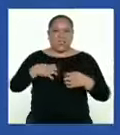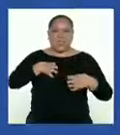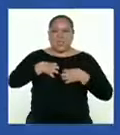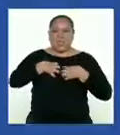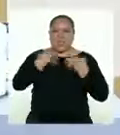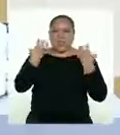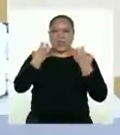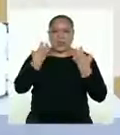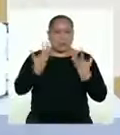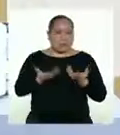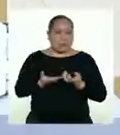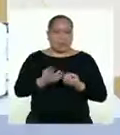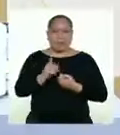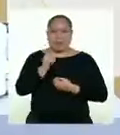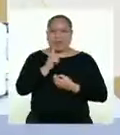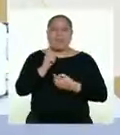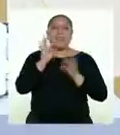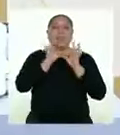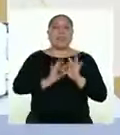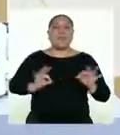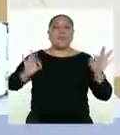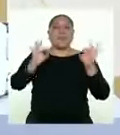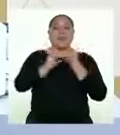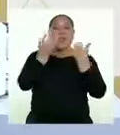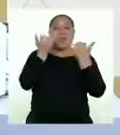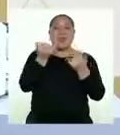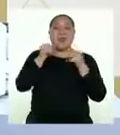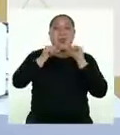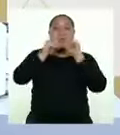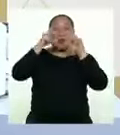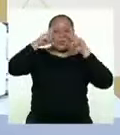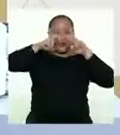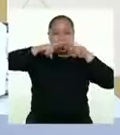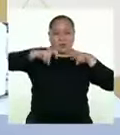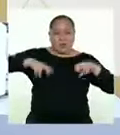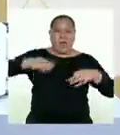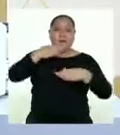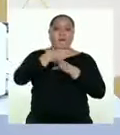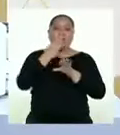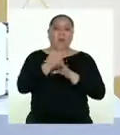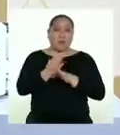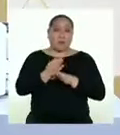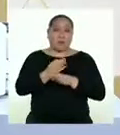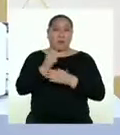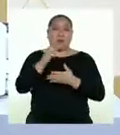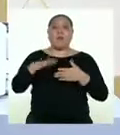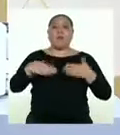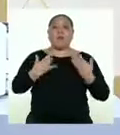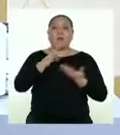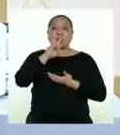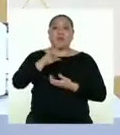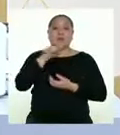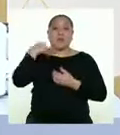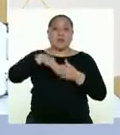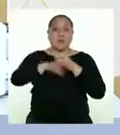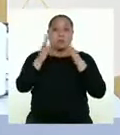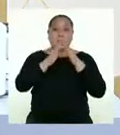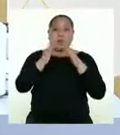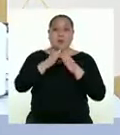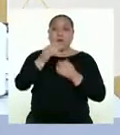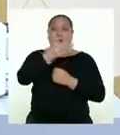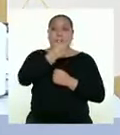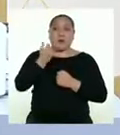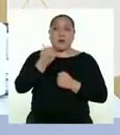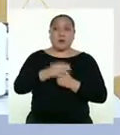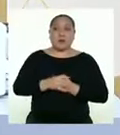rabia? Por eso es tan importante que hoy sigamos investigando sobre dinámicas y herramientas que podemos usar en casa para mejorar nuestra